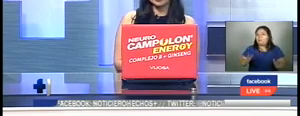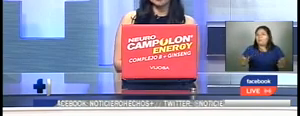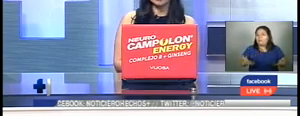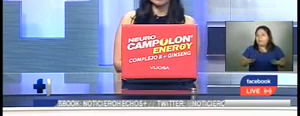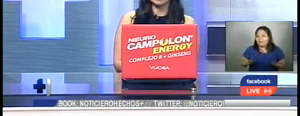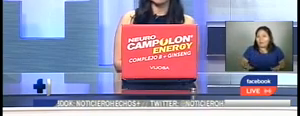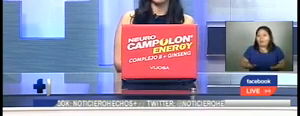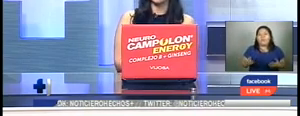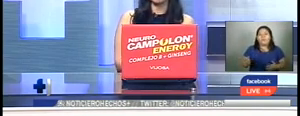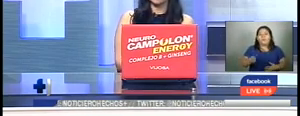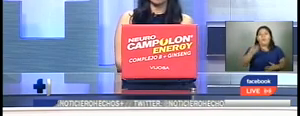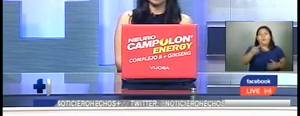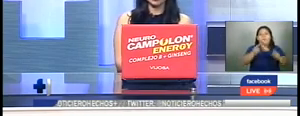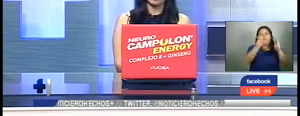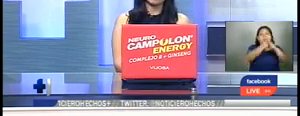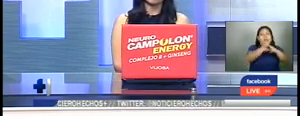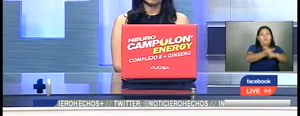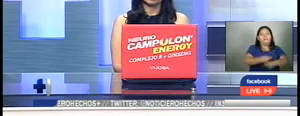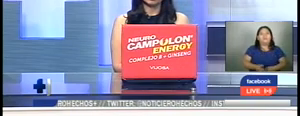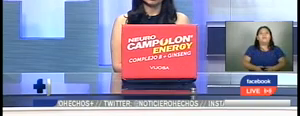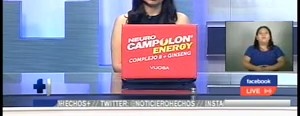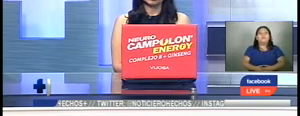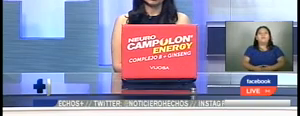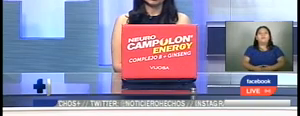se tratan las modificaciones al marco de ley.